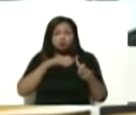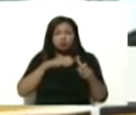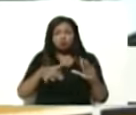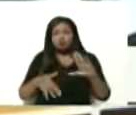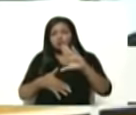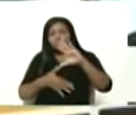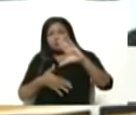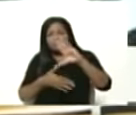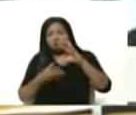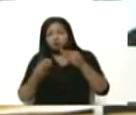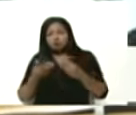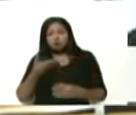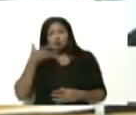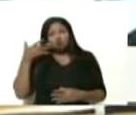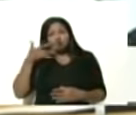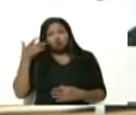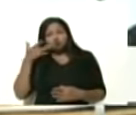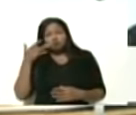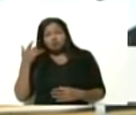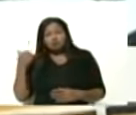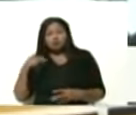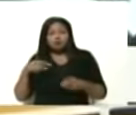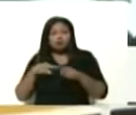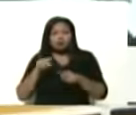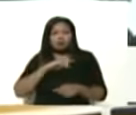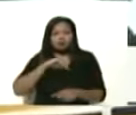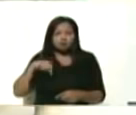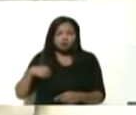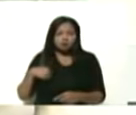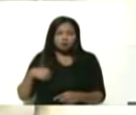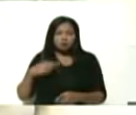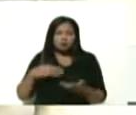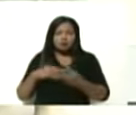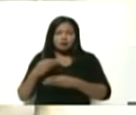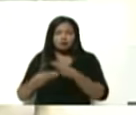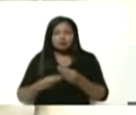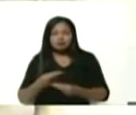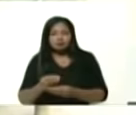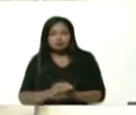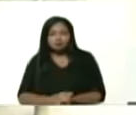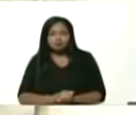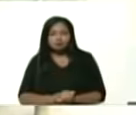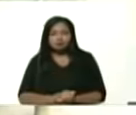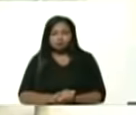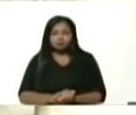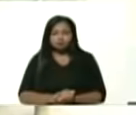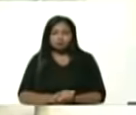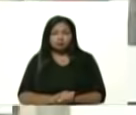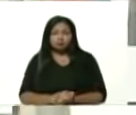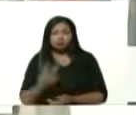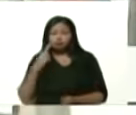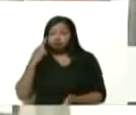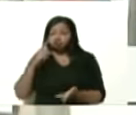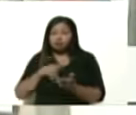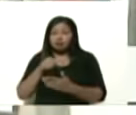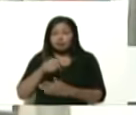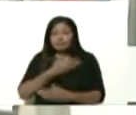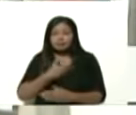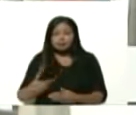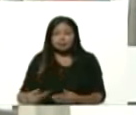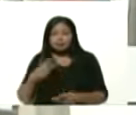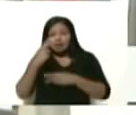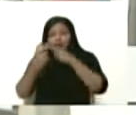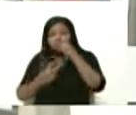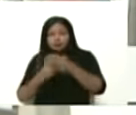con bastante orgullo tenemos que decirle que lo nuestro siempre va a ser lo mejor. Nosotros estamos aquí, presidente, en esta visita,